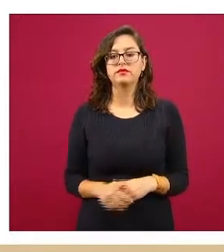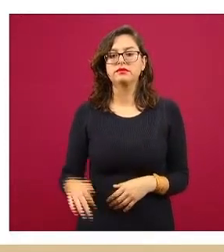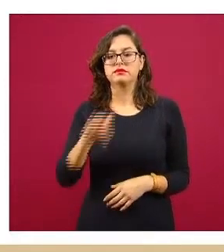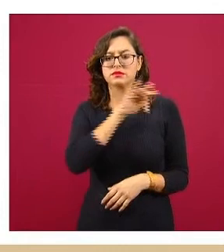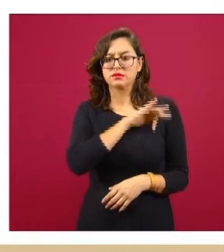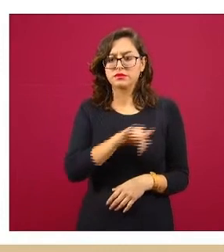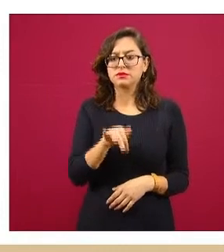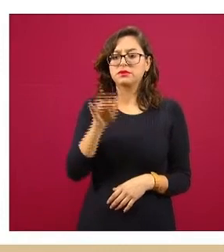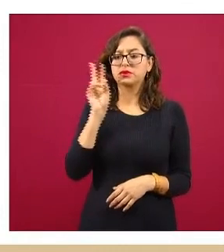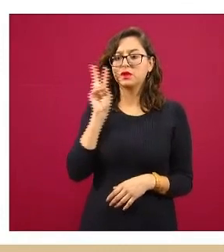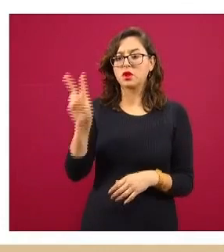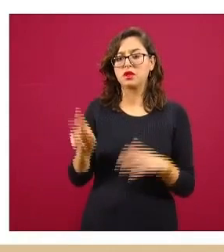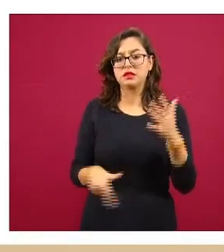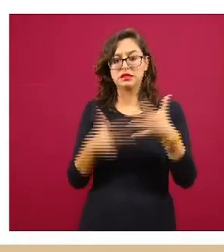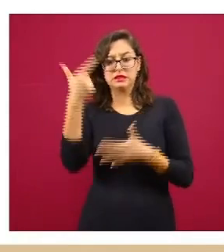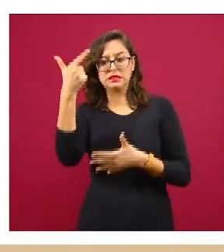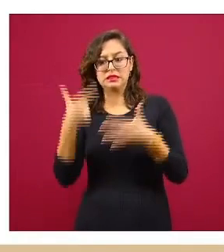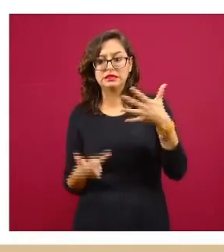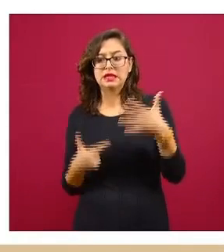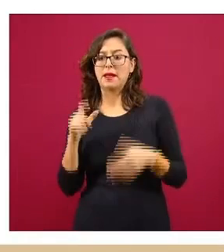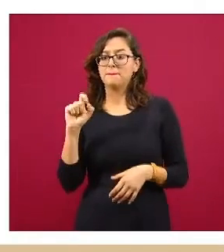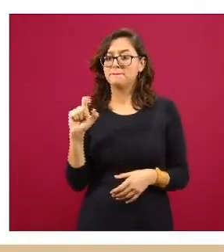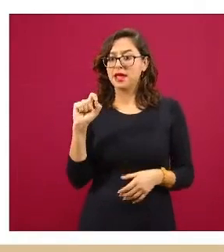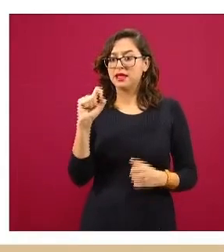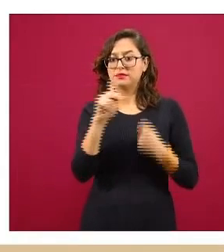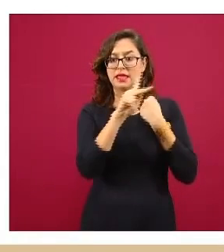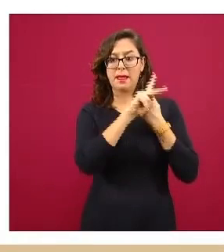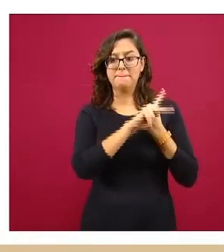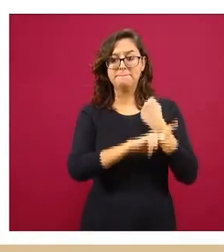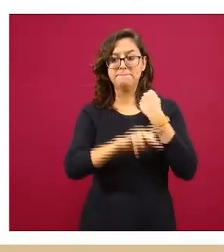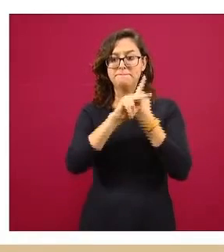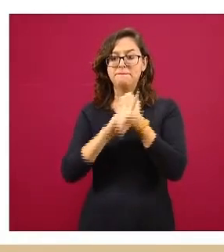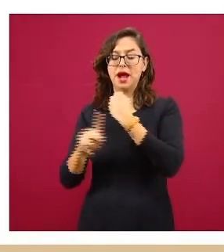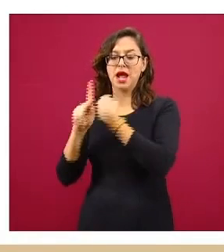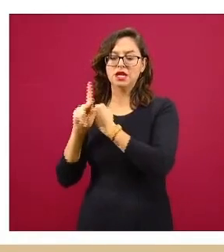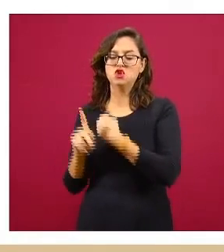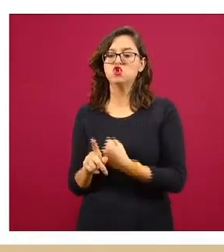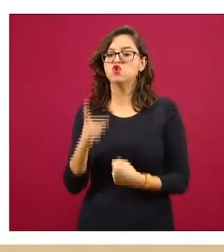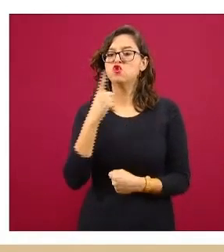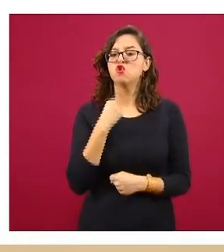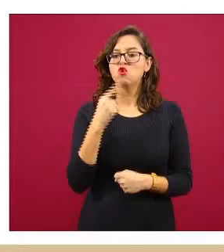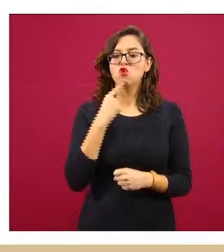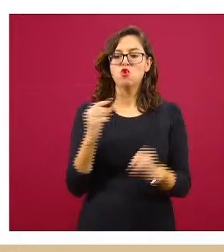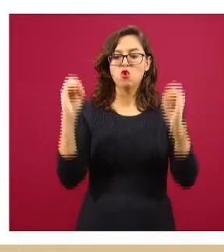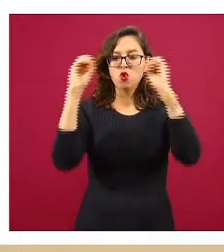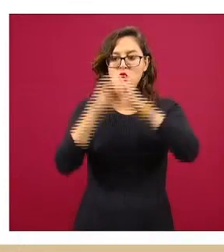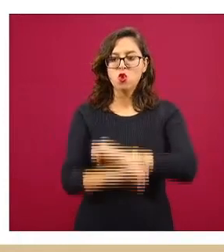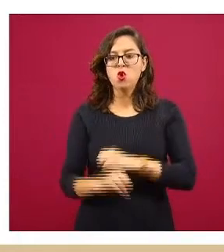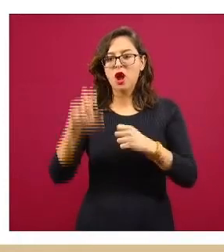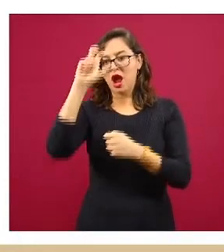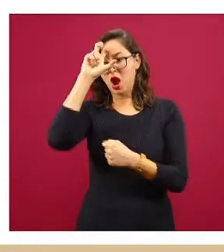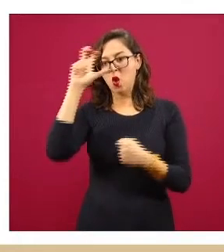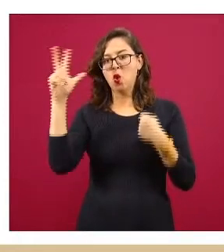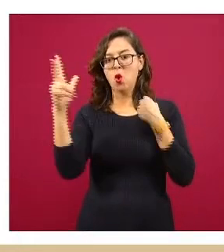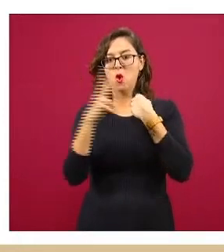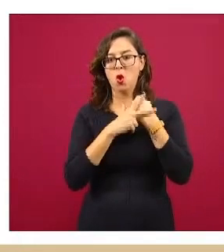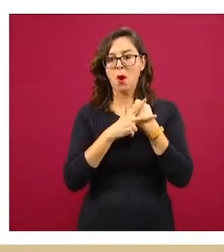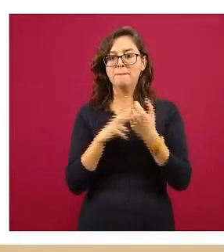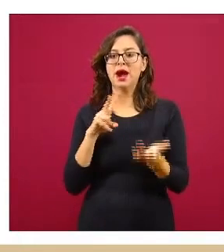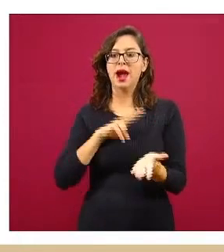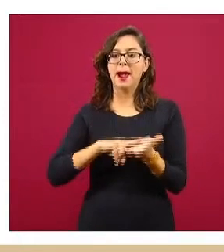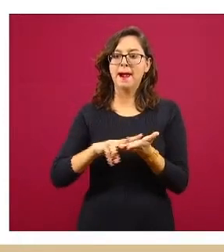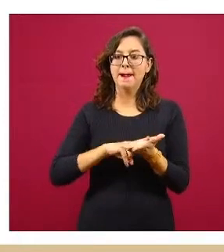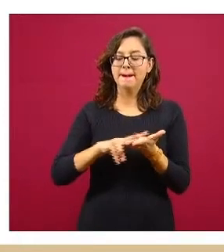esta lista de aproximadamente 20 países en donde tenemos en un color magenta, tenemos a los países europeos, en